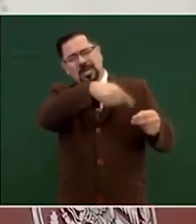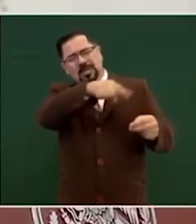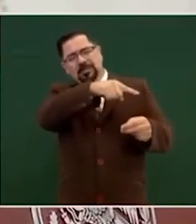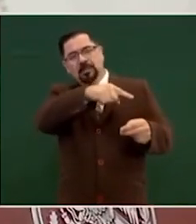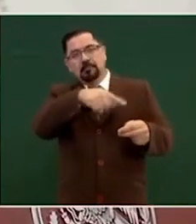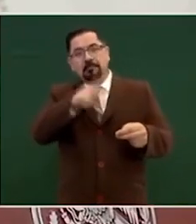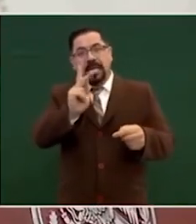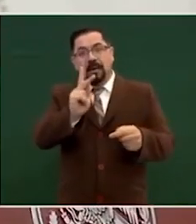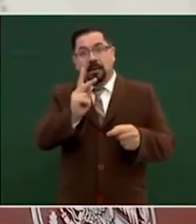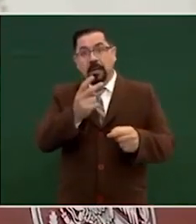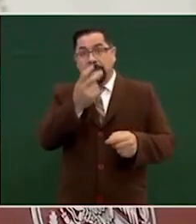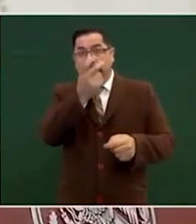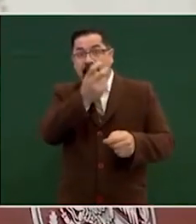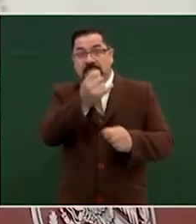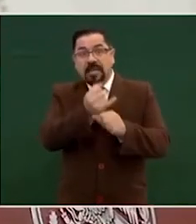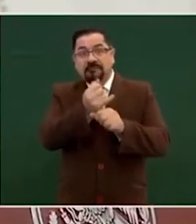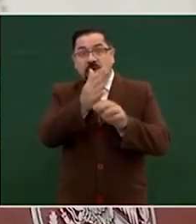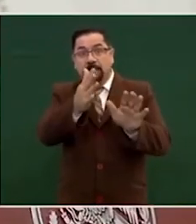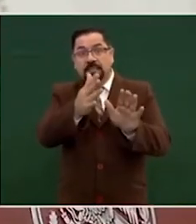no había